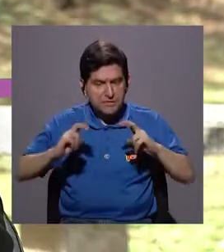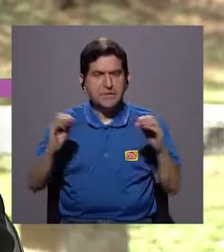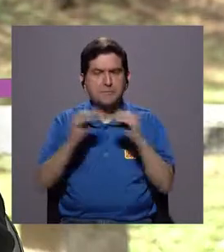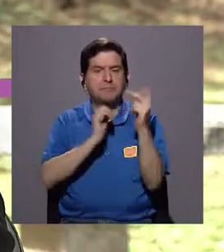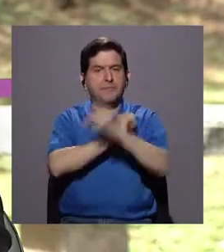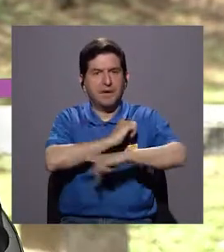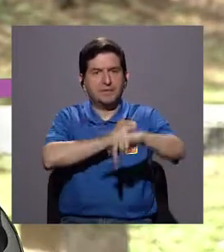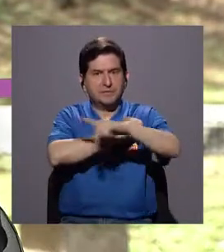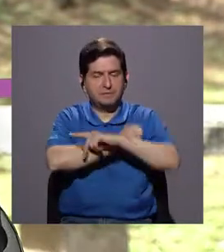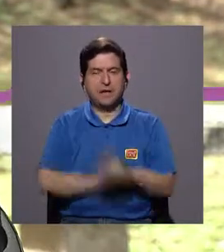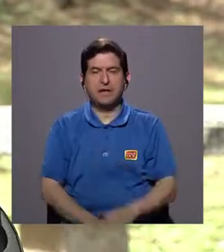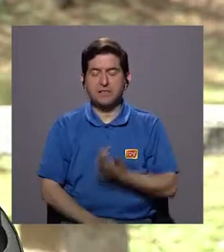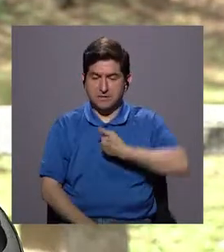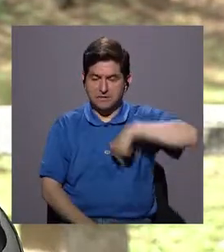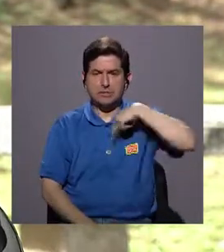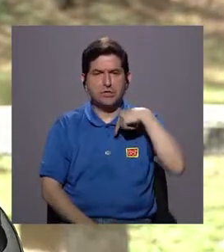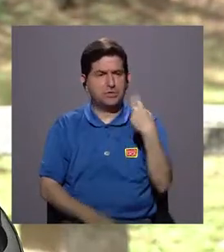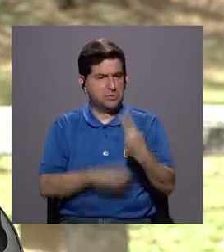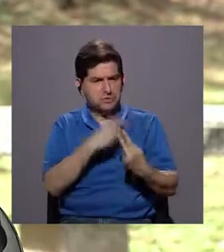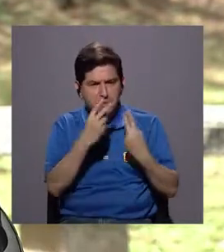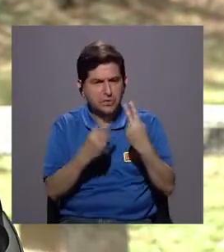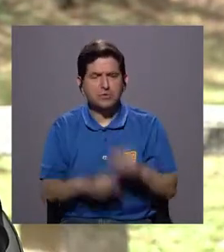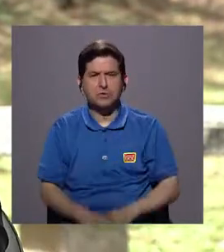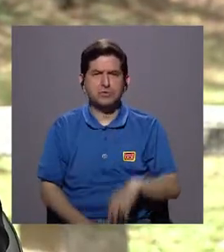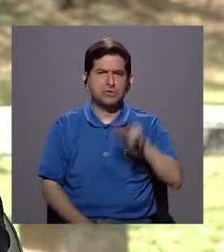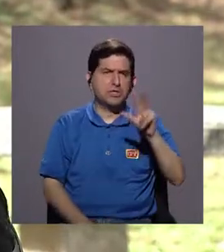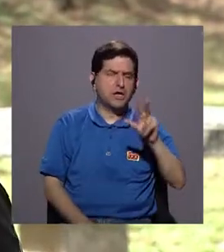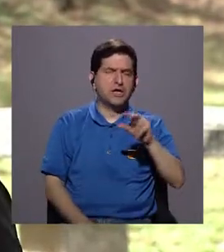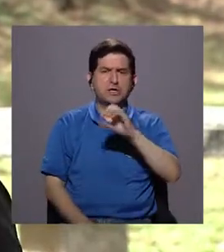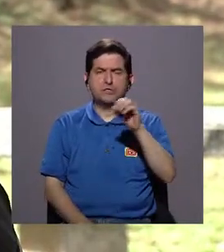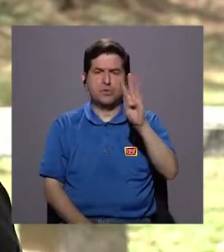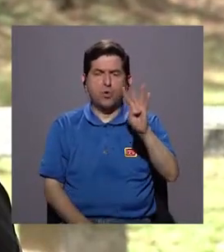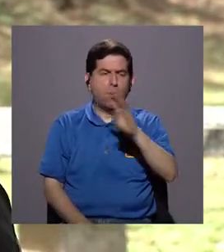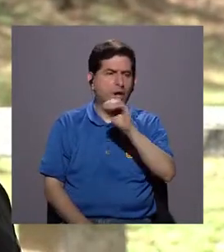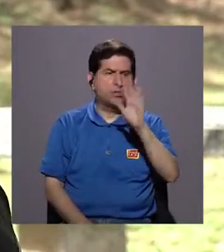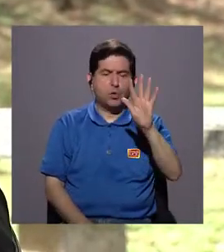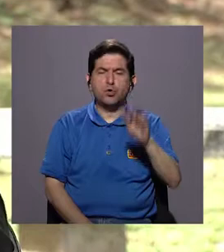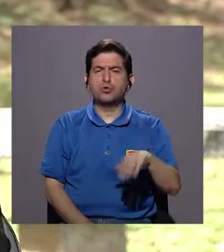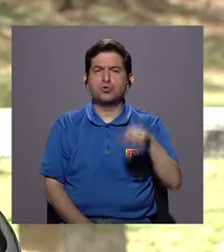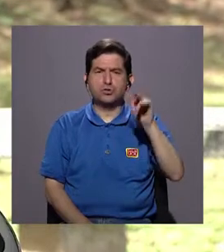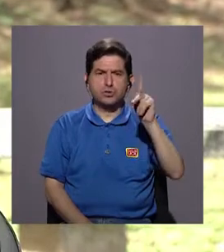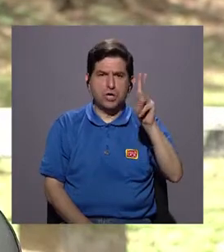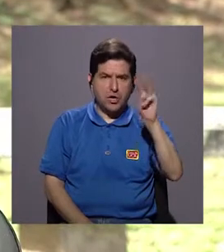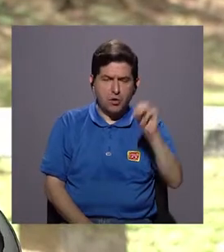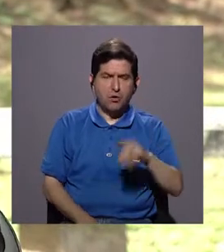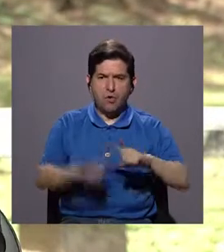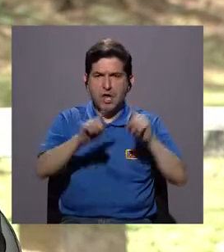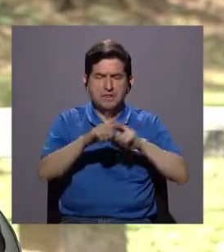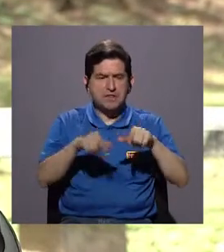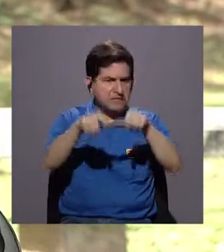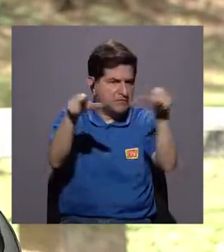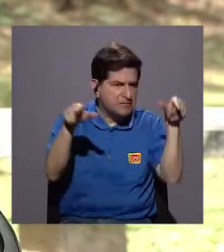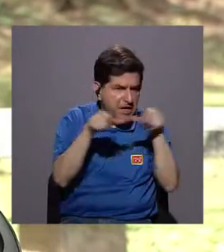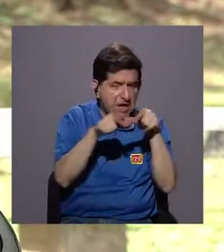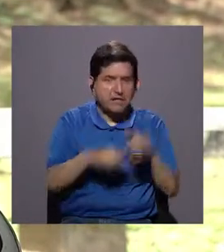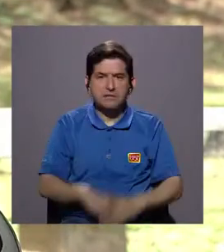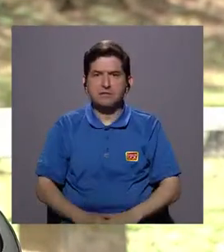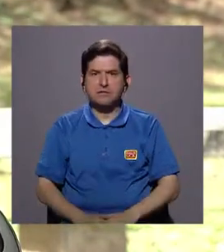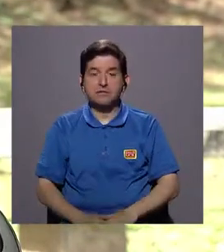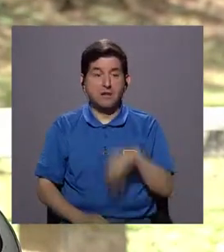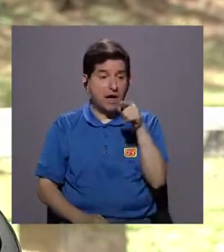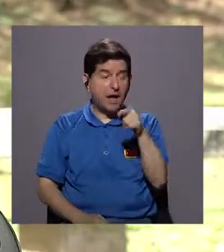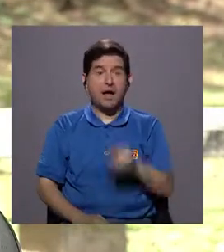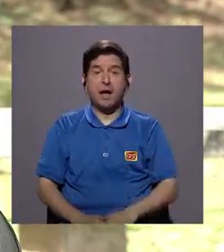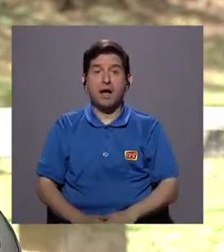máximo en un país que donde recorremos 3, 4, 5 kilómetros o pasamos de un distrito a otro, vemos que los límites